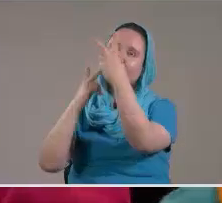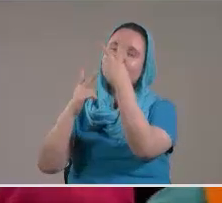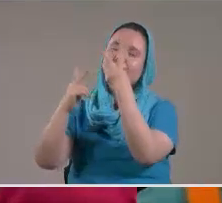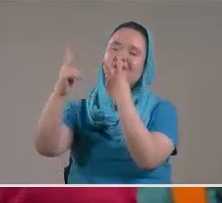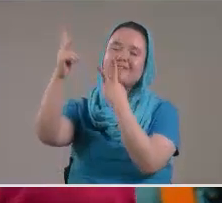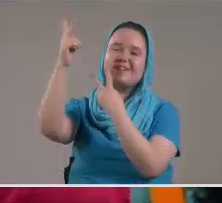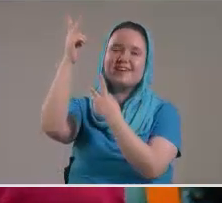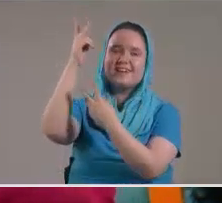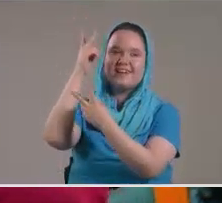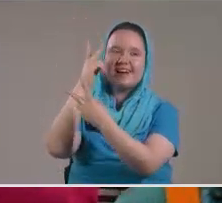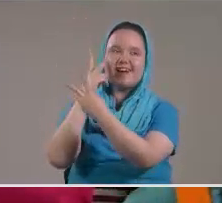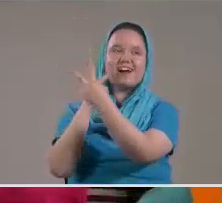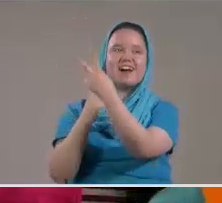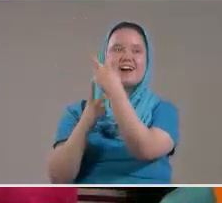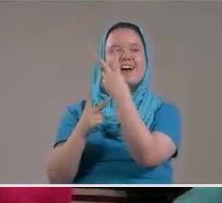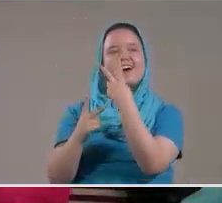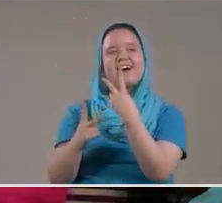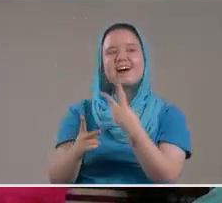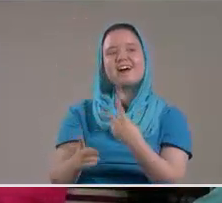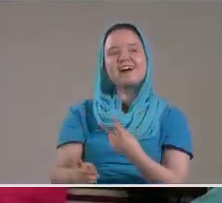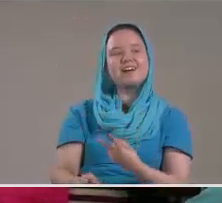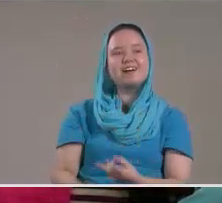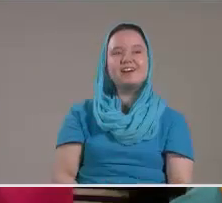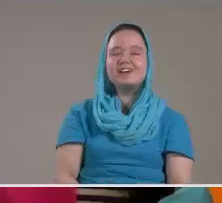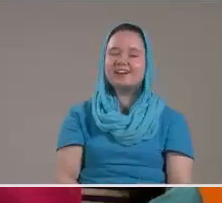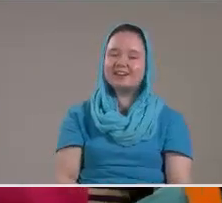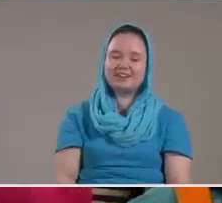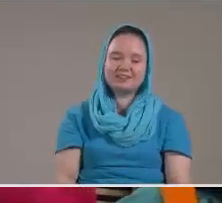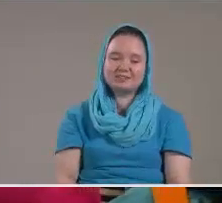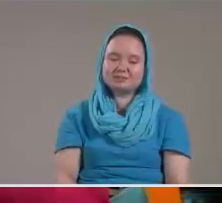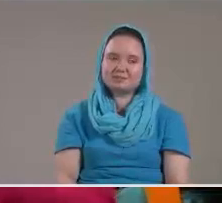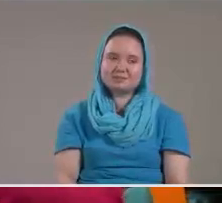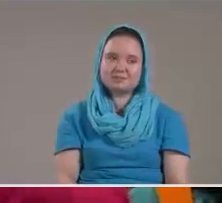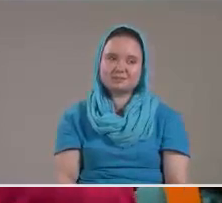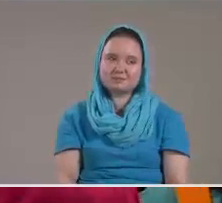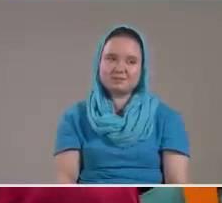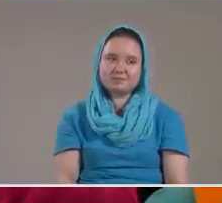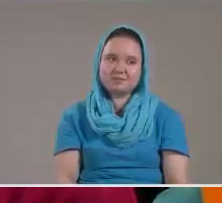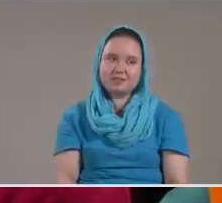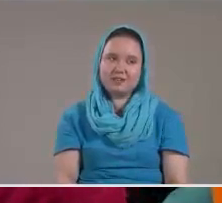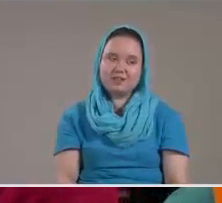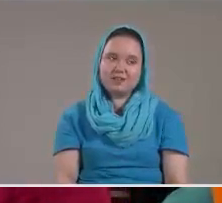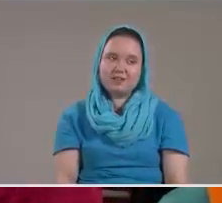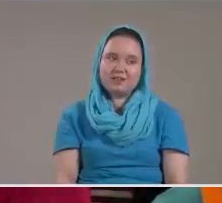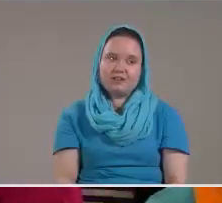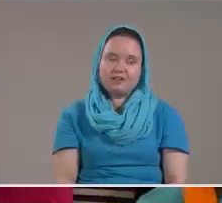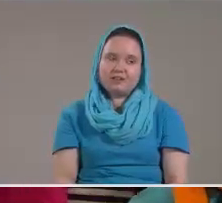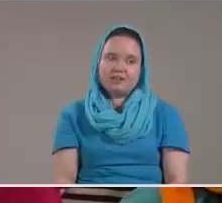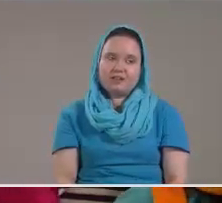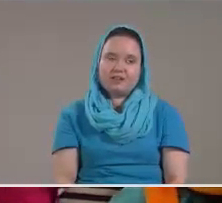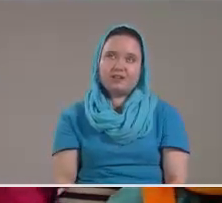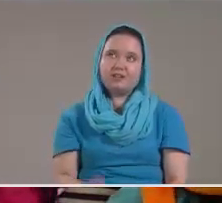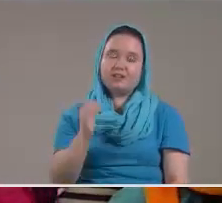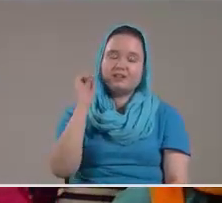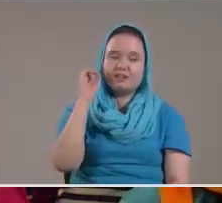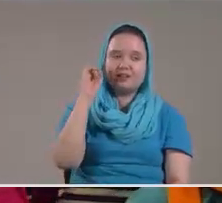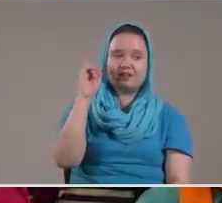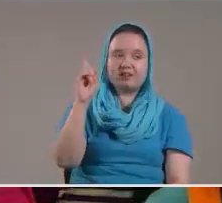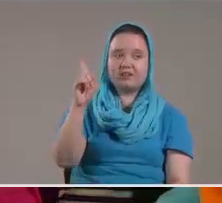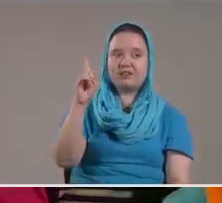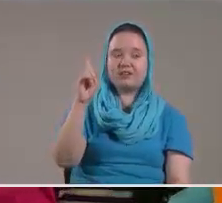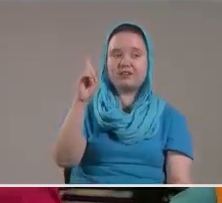Pero nosotros Creo que tenemos Que aferrarnos A la palabra Que ha sido enseñada A la instrucción Que hemos